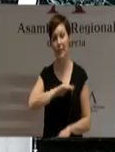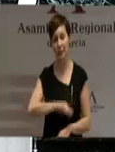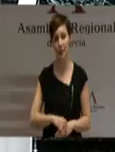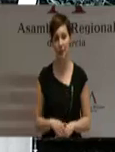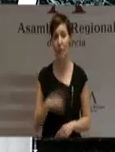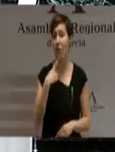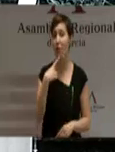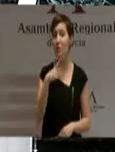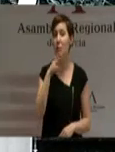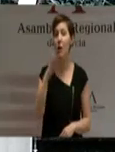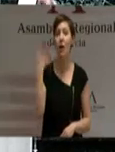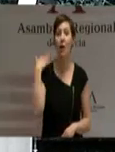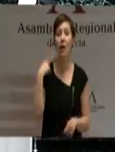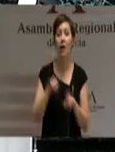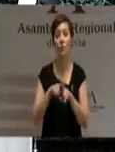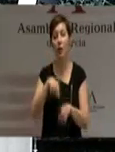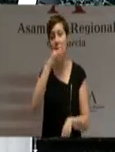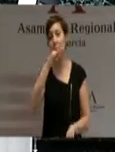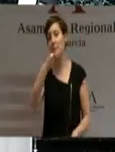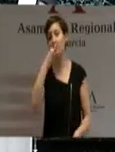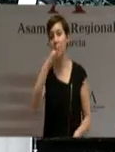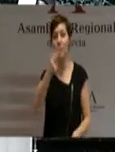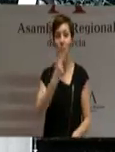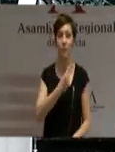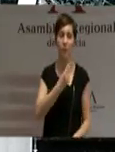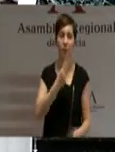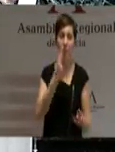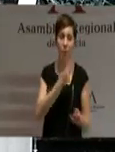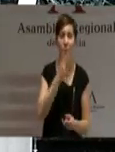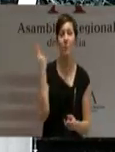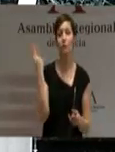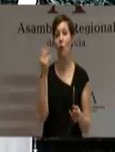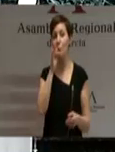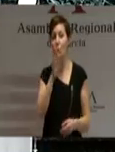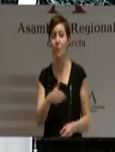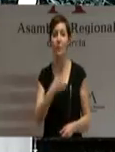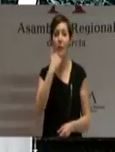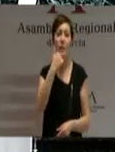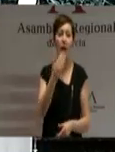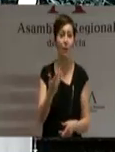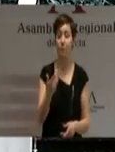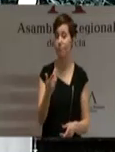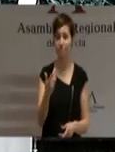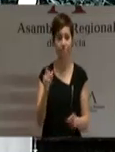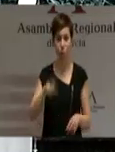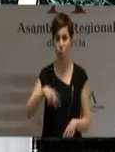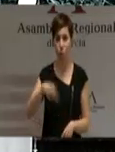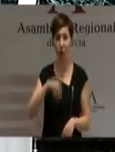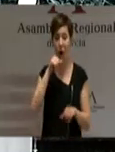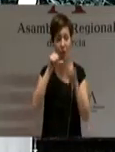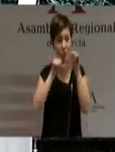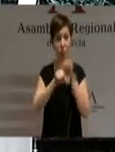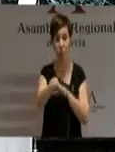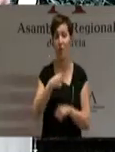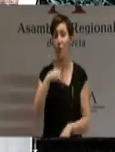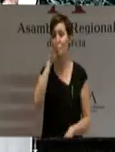sido hombre de elocuentes pronunciamientos ni de promesas diluidas en el tiempo. Y mucho menos lo seré ahora ante un asunto tan grave como